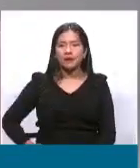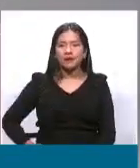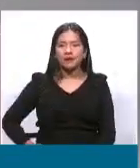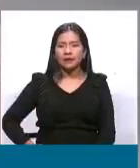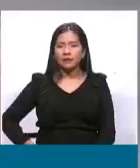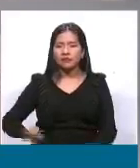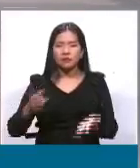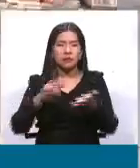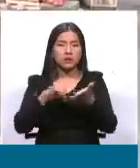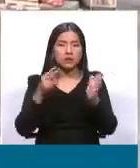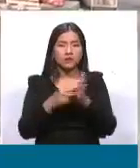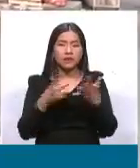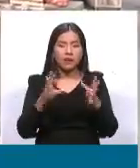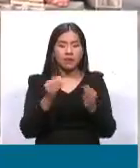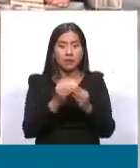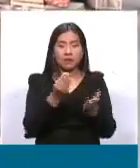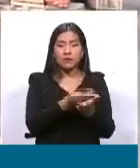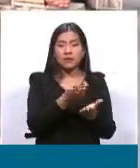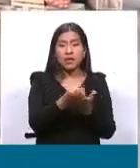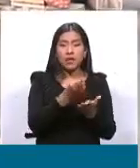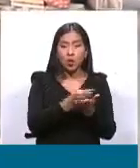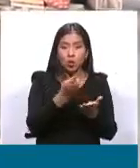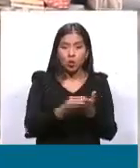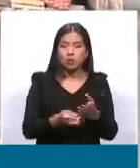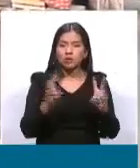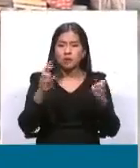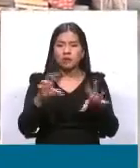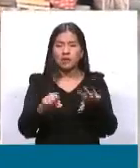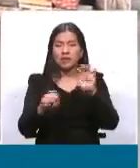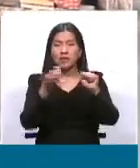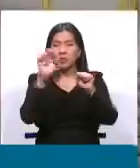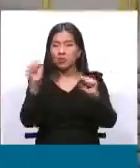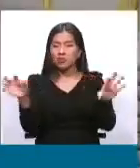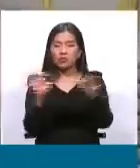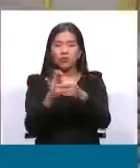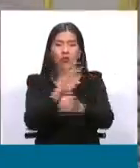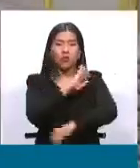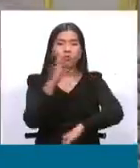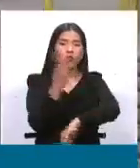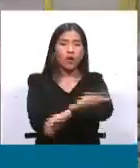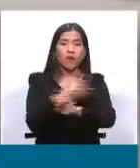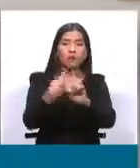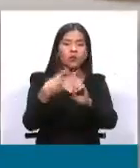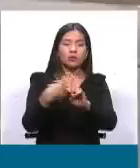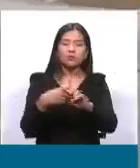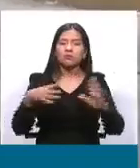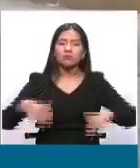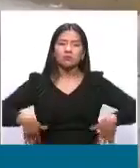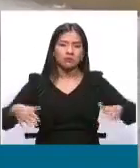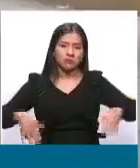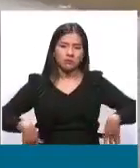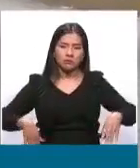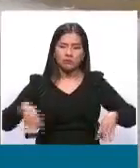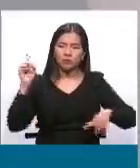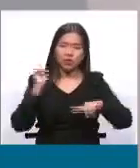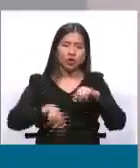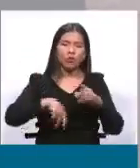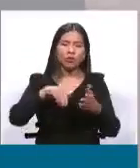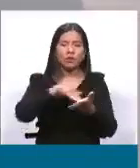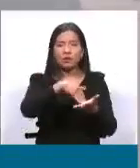con un despliegue de recursos y de una estructura institucional favorable para la desestabilización.